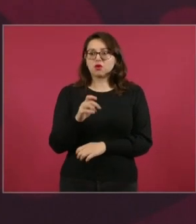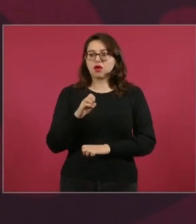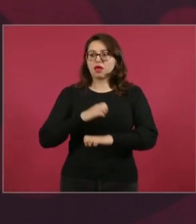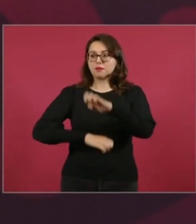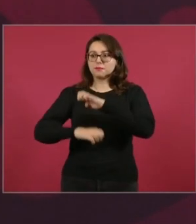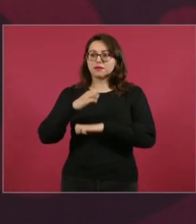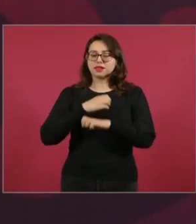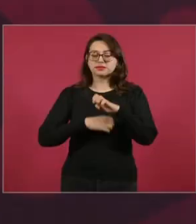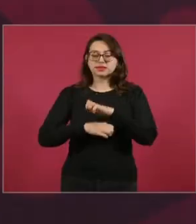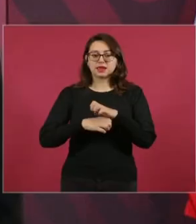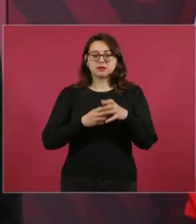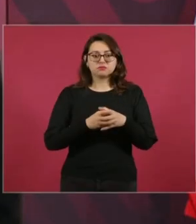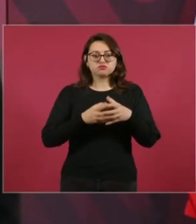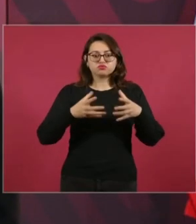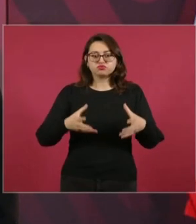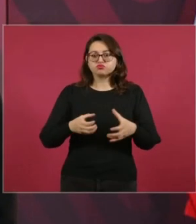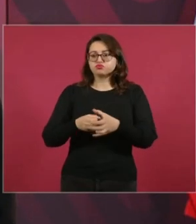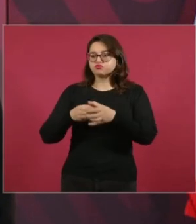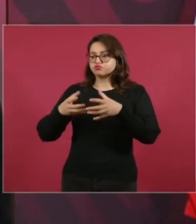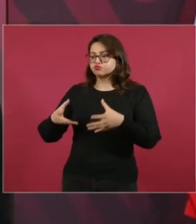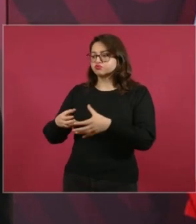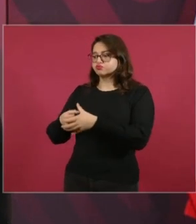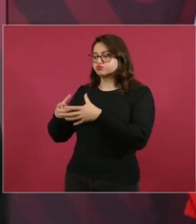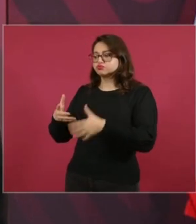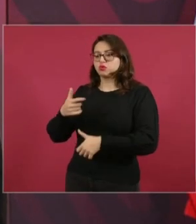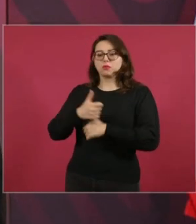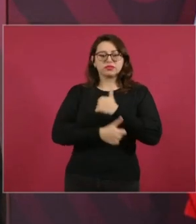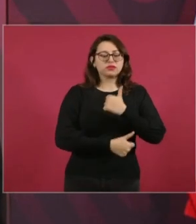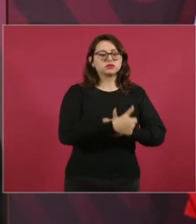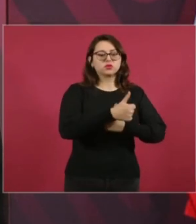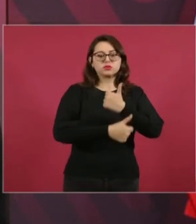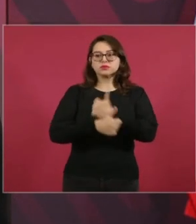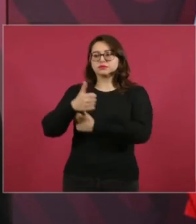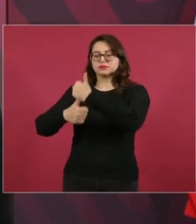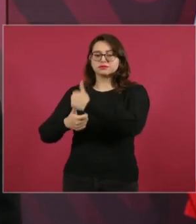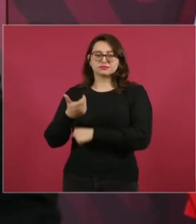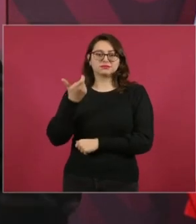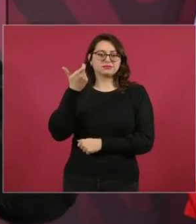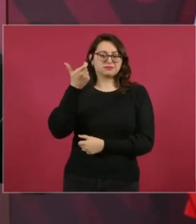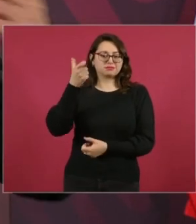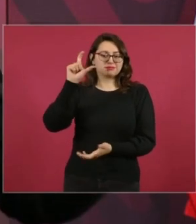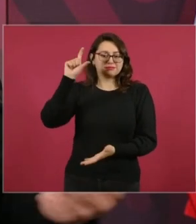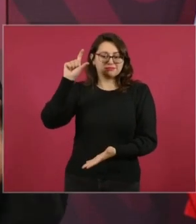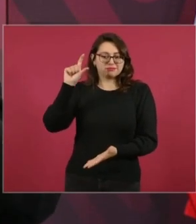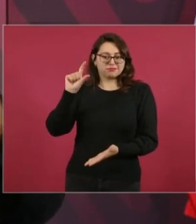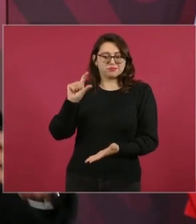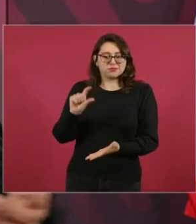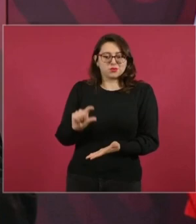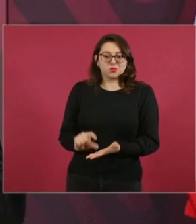Yo tenía interés de abrir